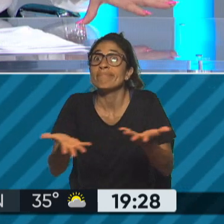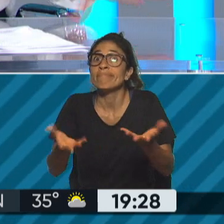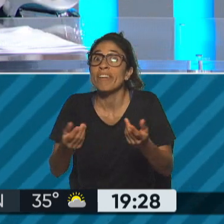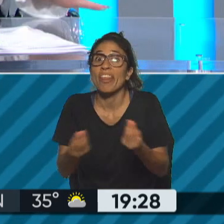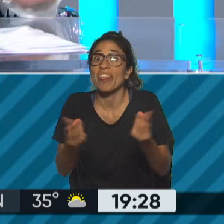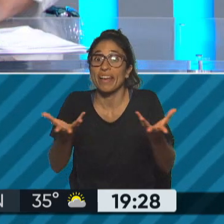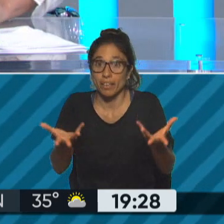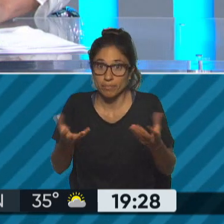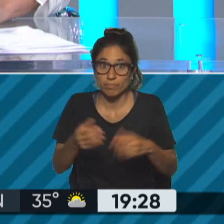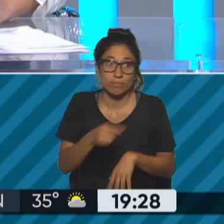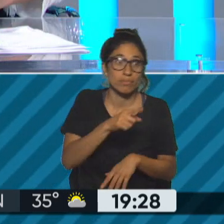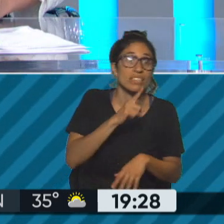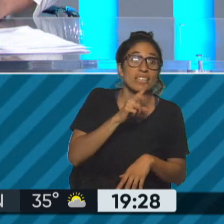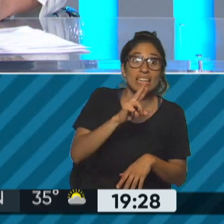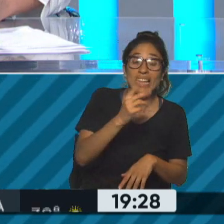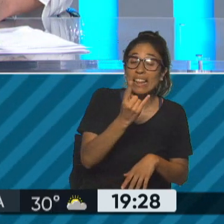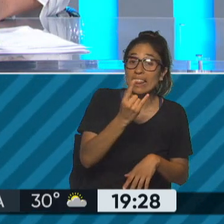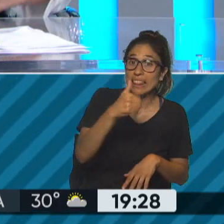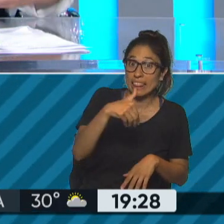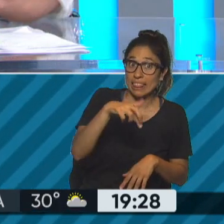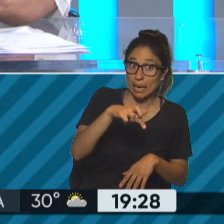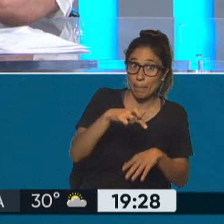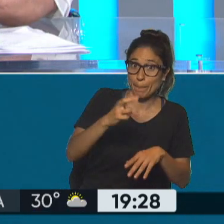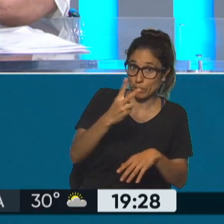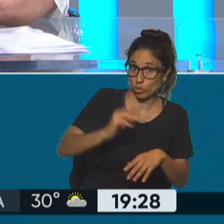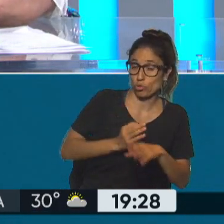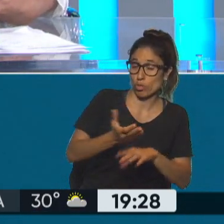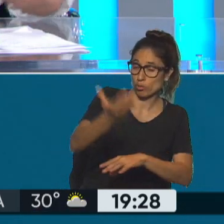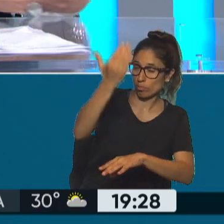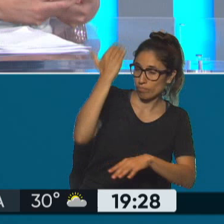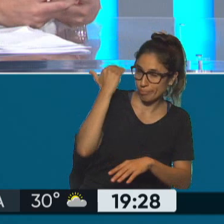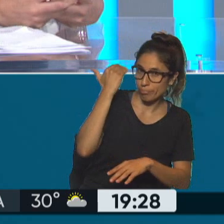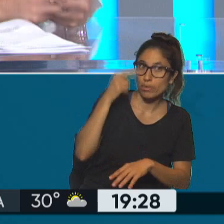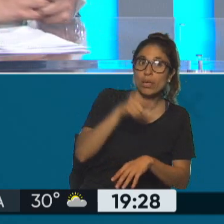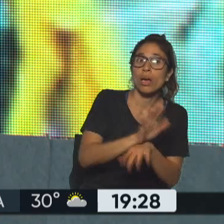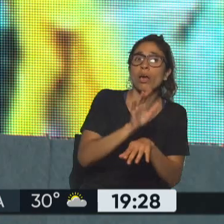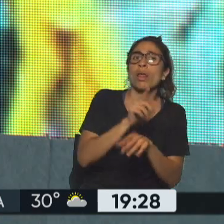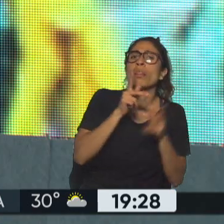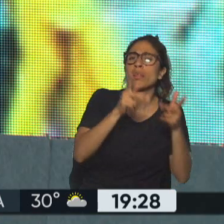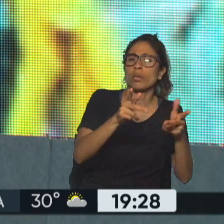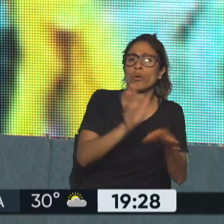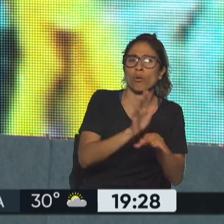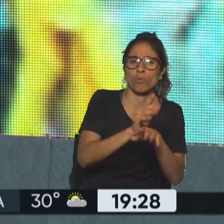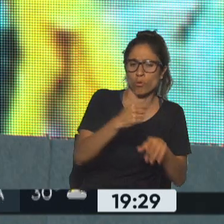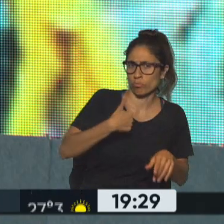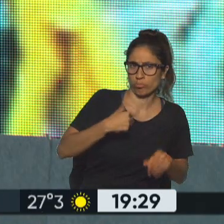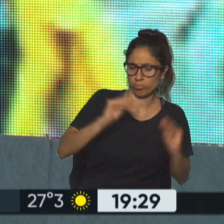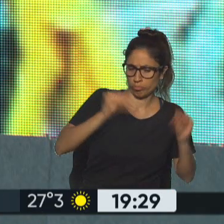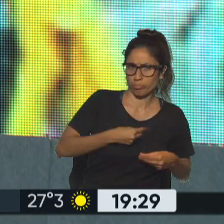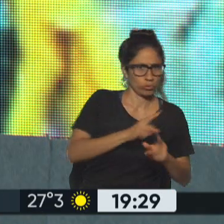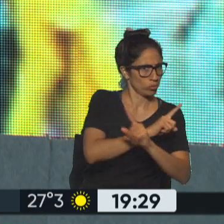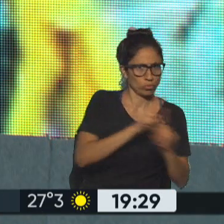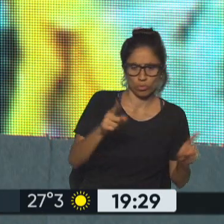elección digo hay que ver también ahí que va a ser el líder justamente de las personas Bolsonaro es quedarse en Estados Unidos o es